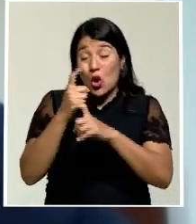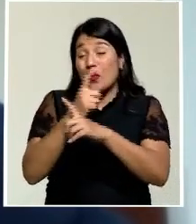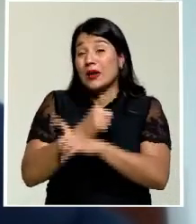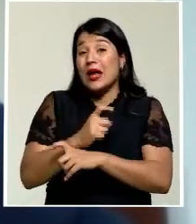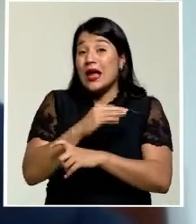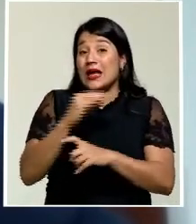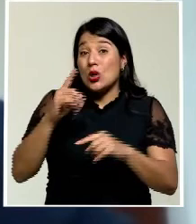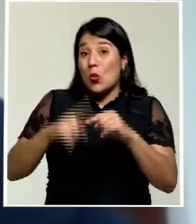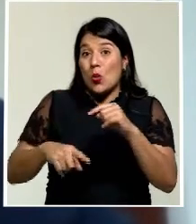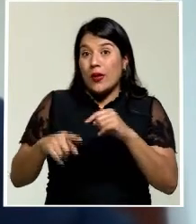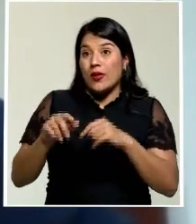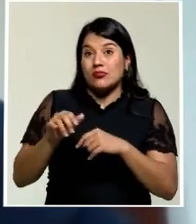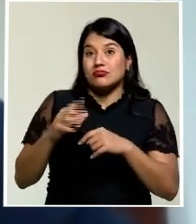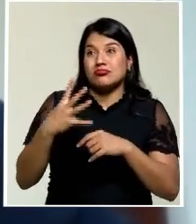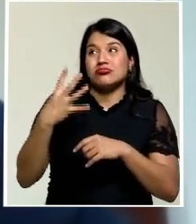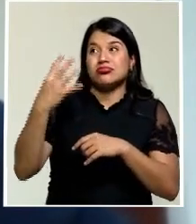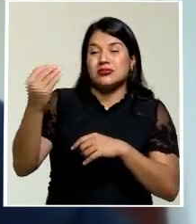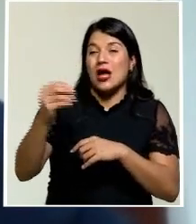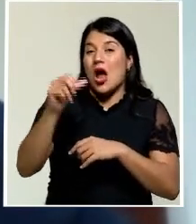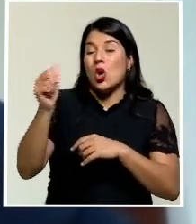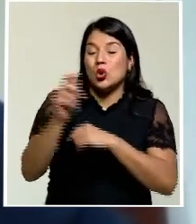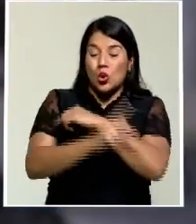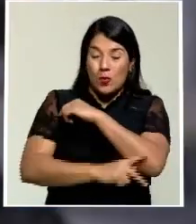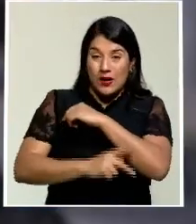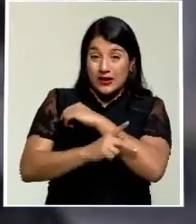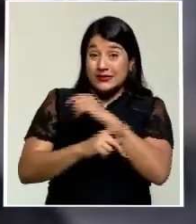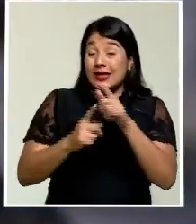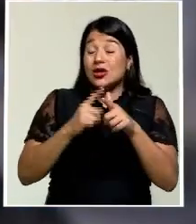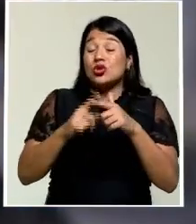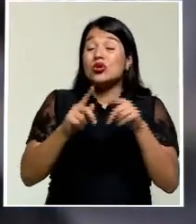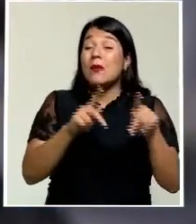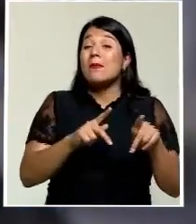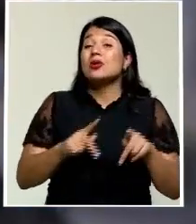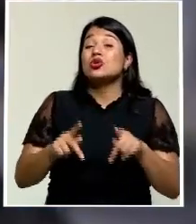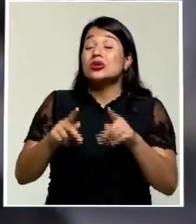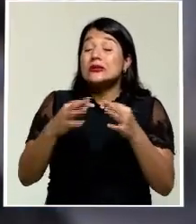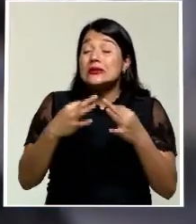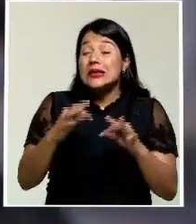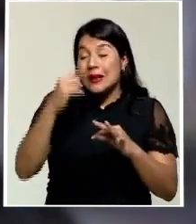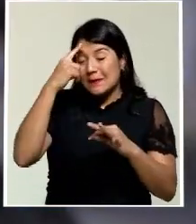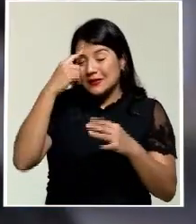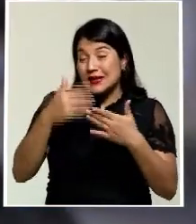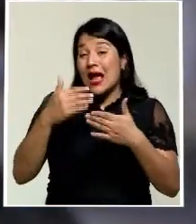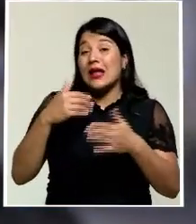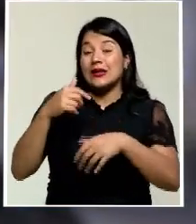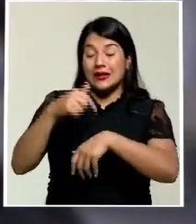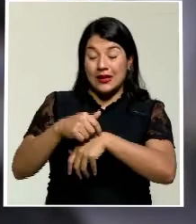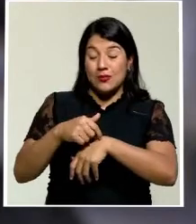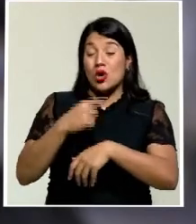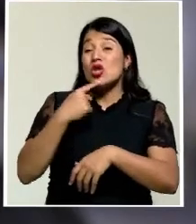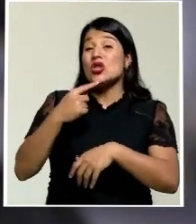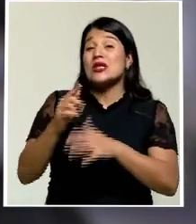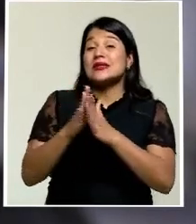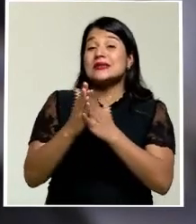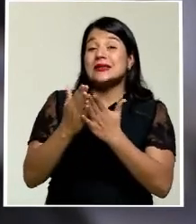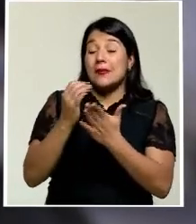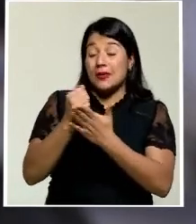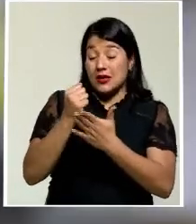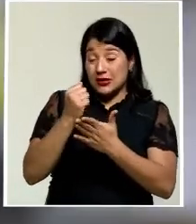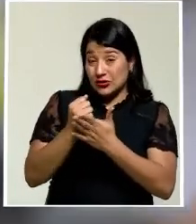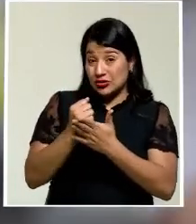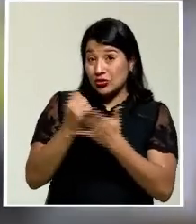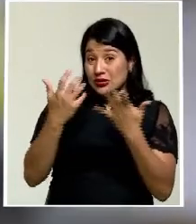del país. Entonces, pues sirve que las personas están tratando de adelantarse. De acuerdo con Migración, son varios los perfiles de quienes están